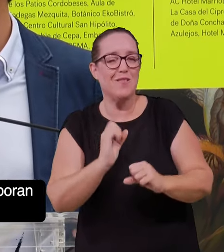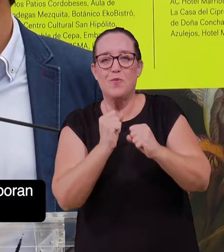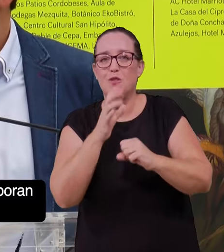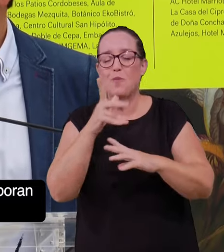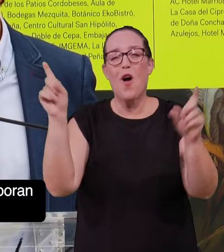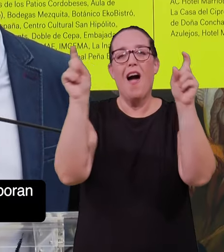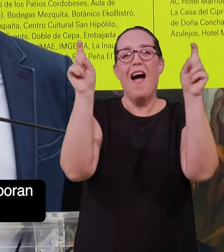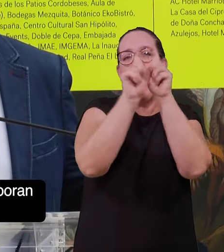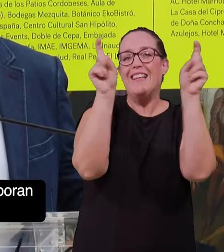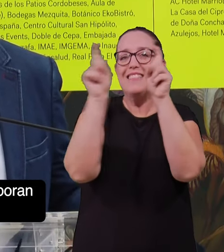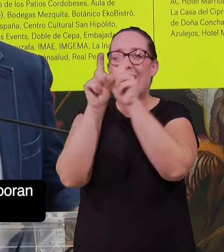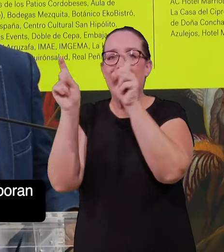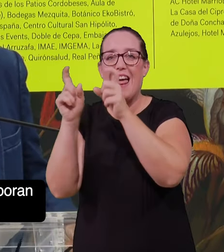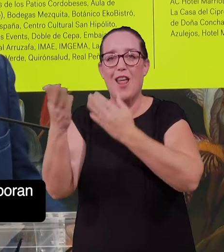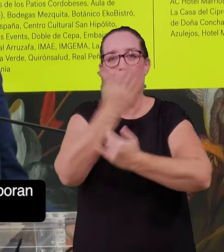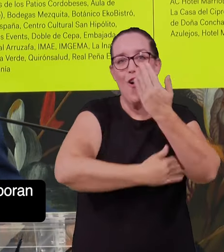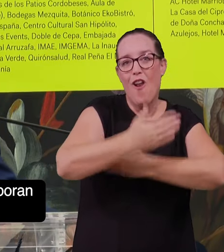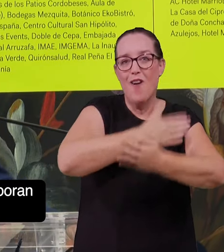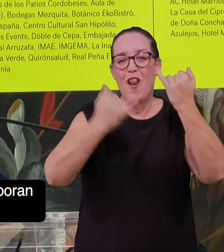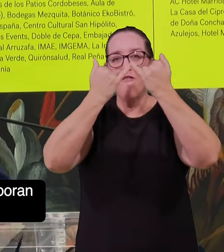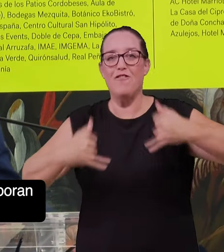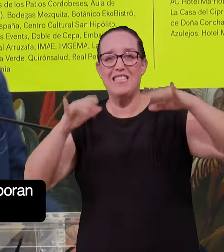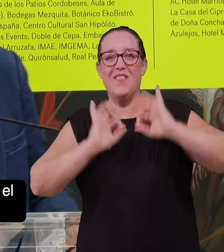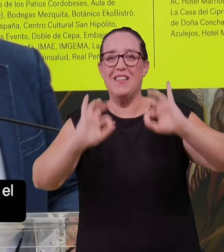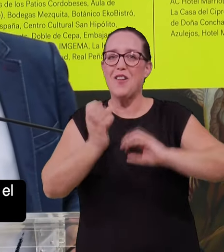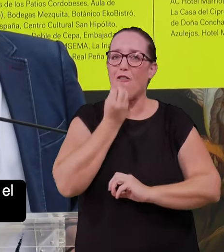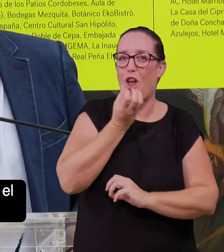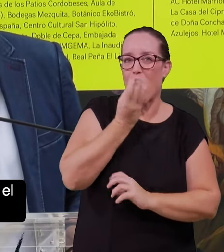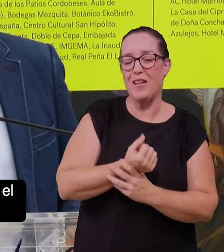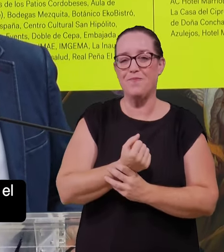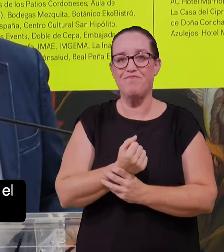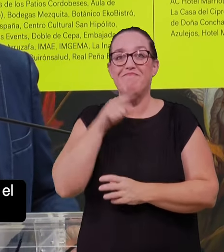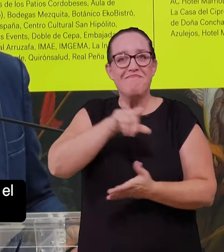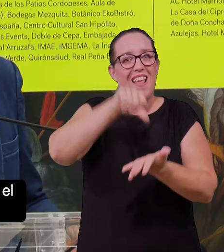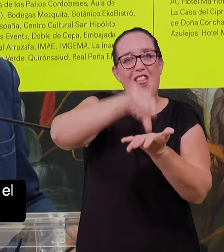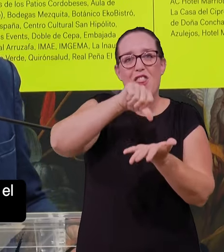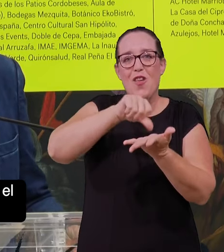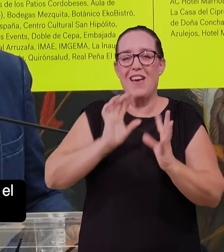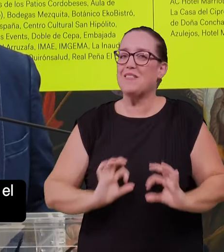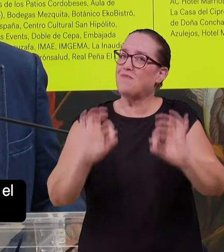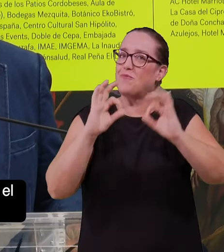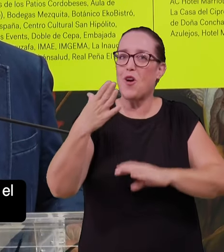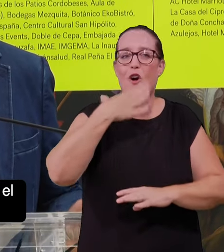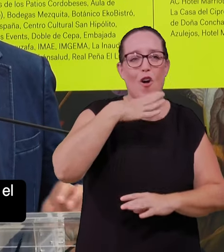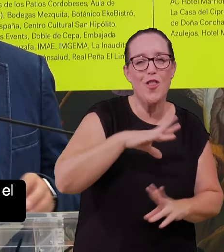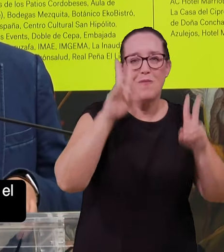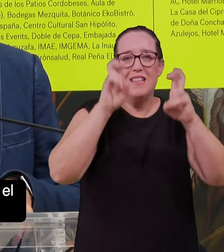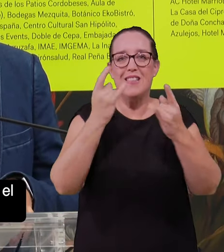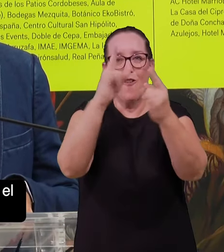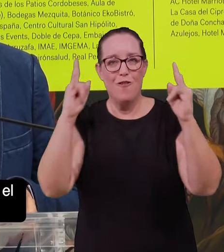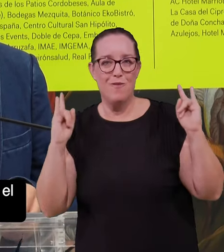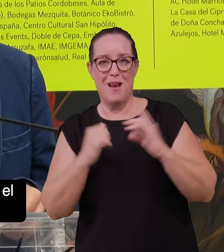100 también las entidades que colaboran dentro de la ciudad con este festival. Nos sitúe en ese lugar de ciudad del